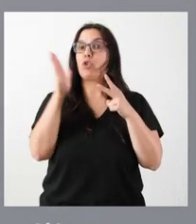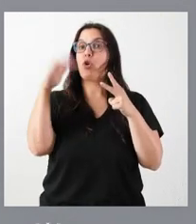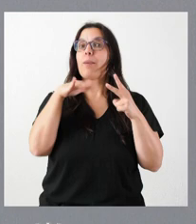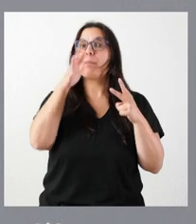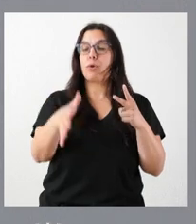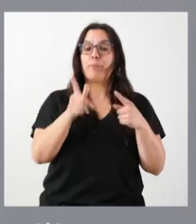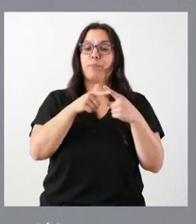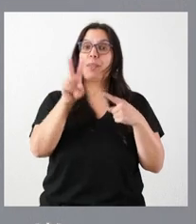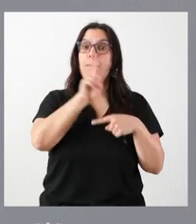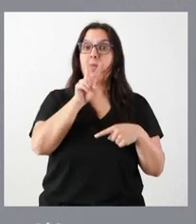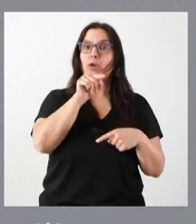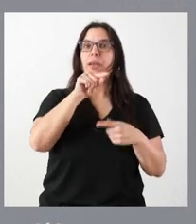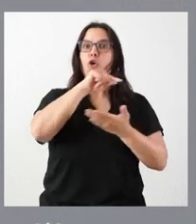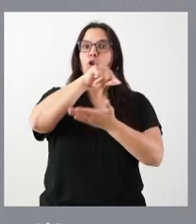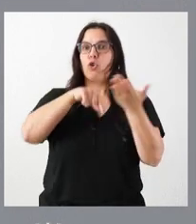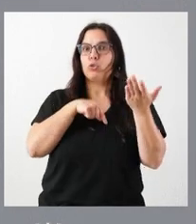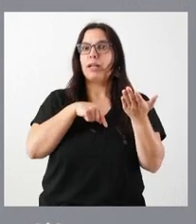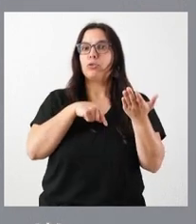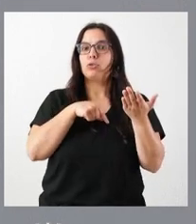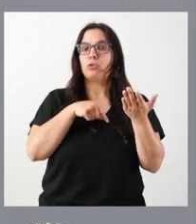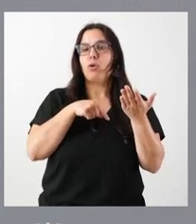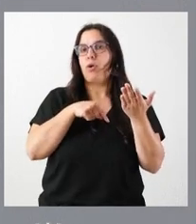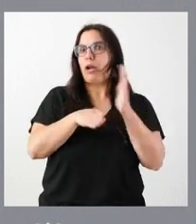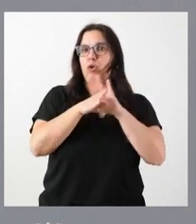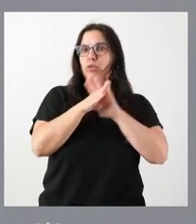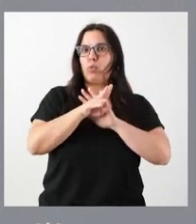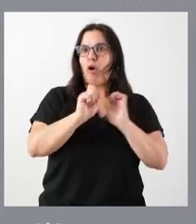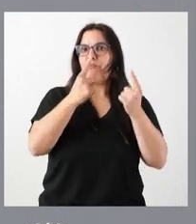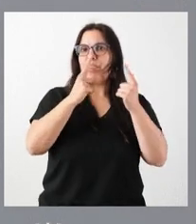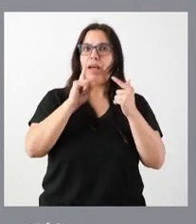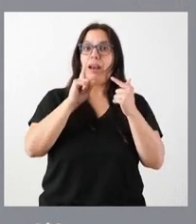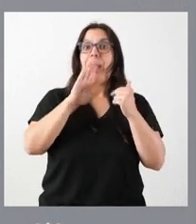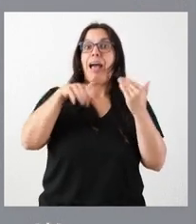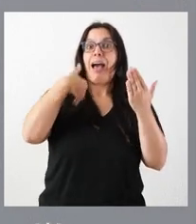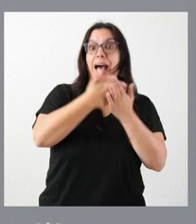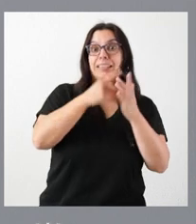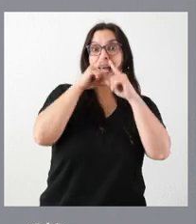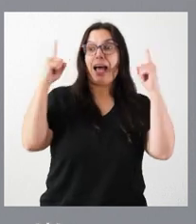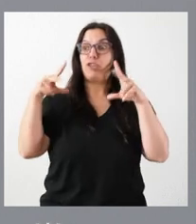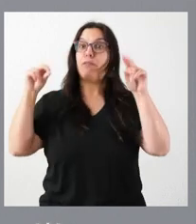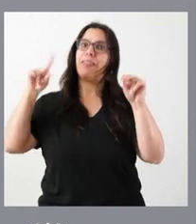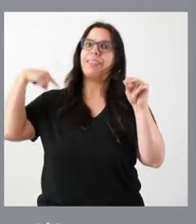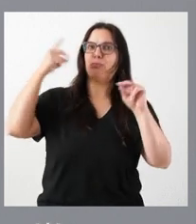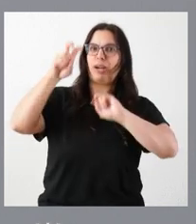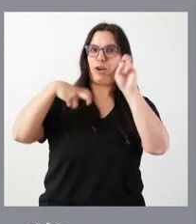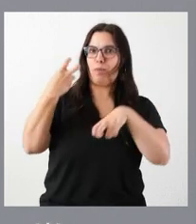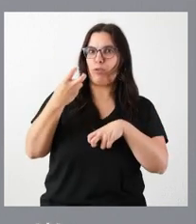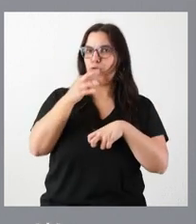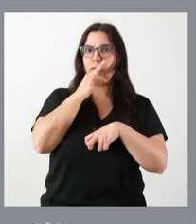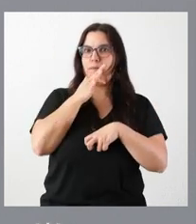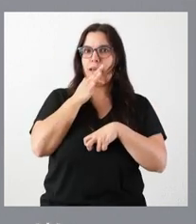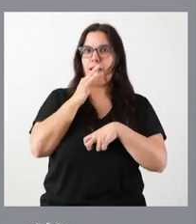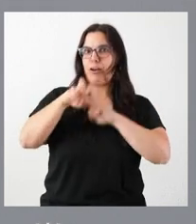es que el contrato todavía sigue en vigor y, en cuanto acabe este mismo ejercicio, se procederá a la renovación de los mismos. Y en el caso